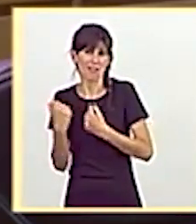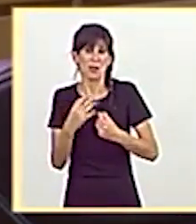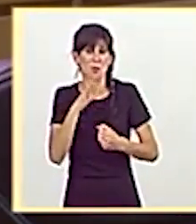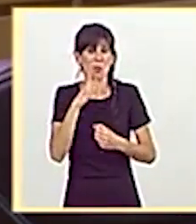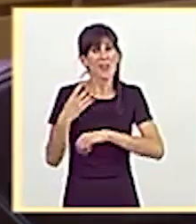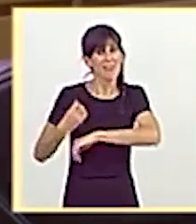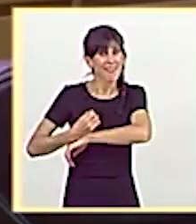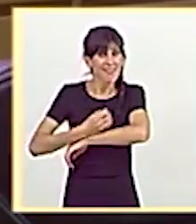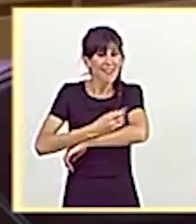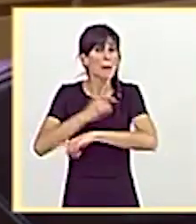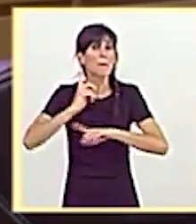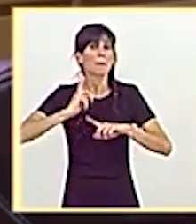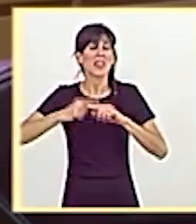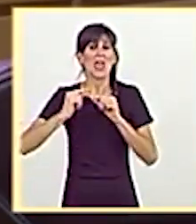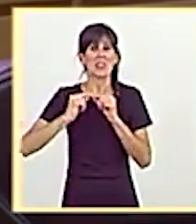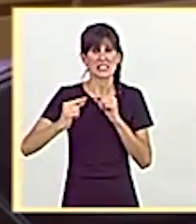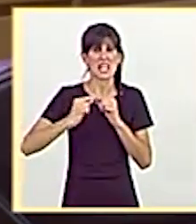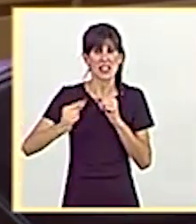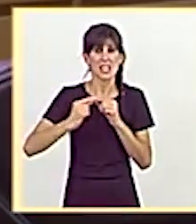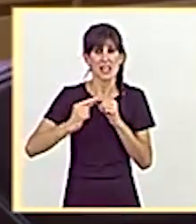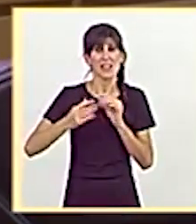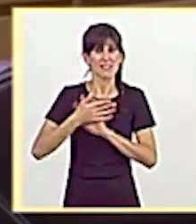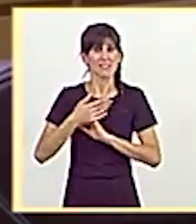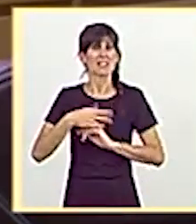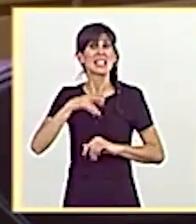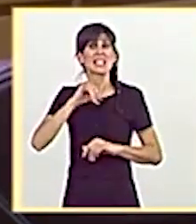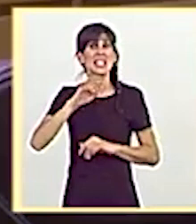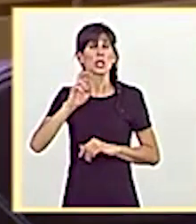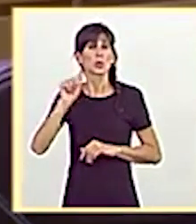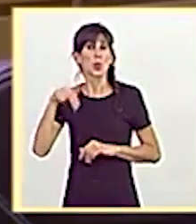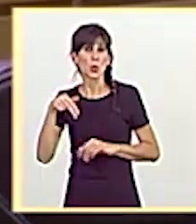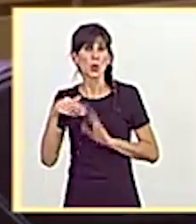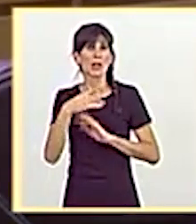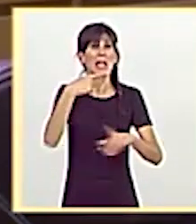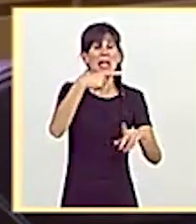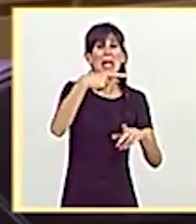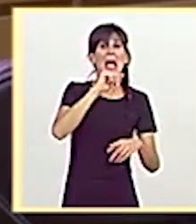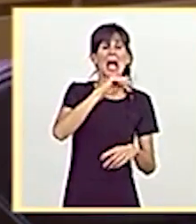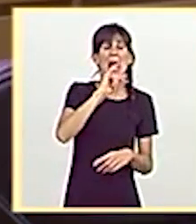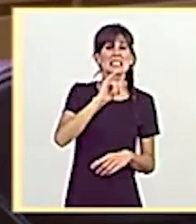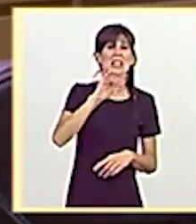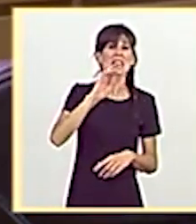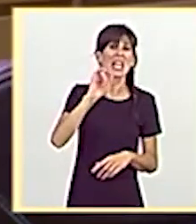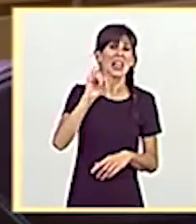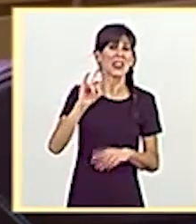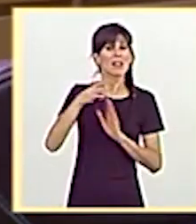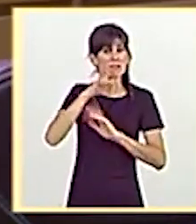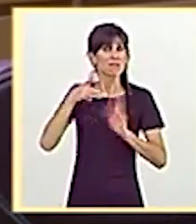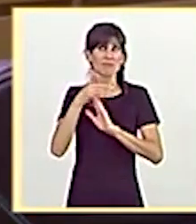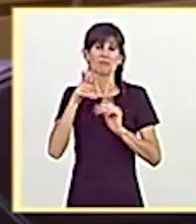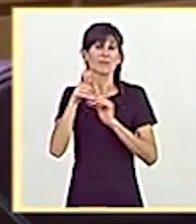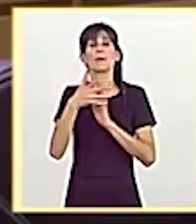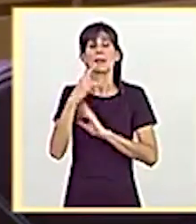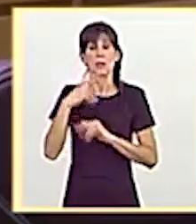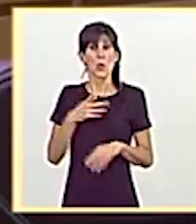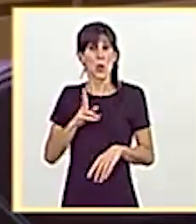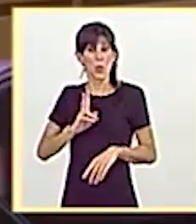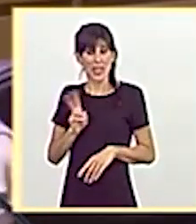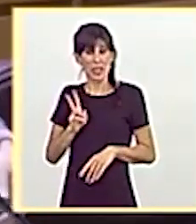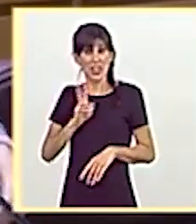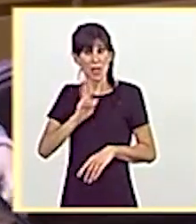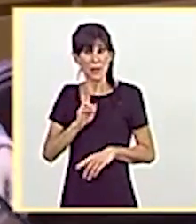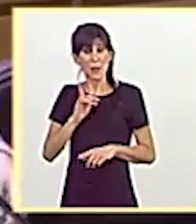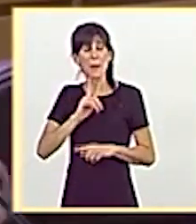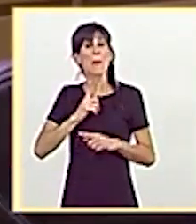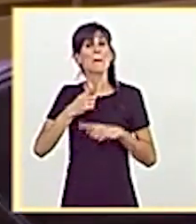ferroviario de media distancia Iruna al Chaso-Gasteiz sigue suspendido. Aunque desde la lejanía de Valladolid, es donde está la gerencia de